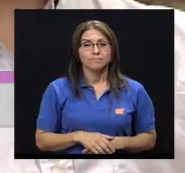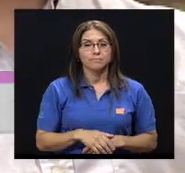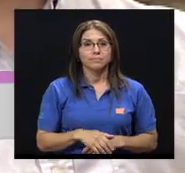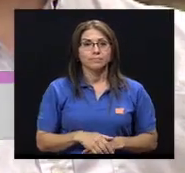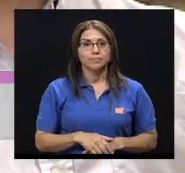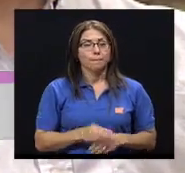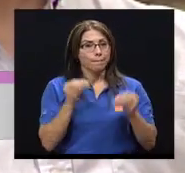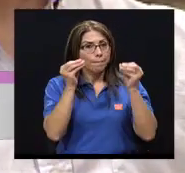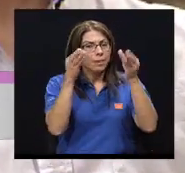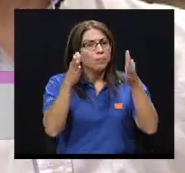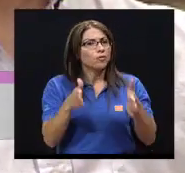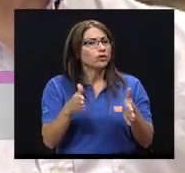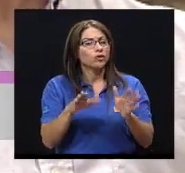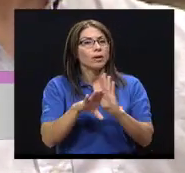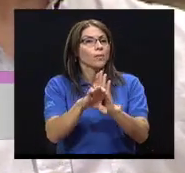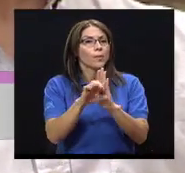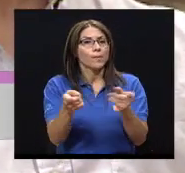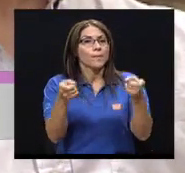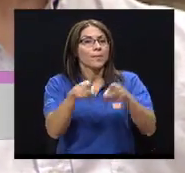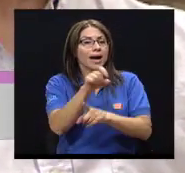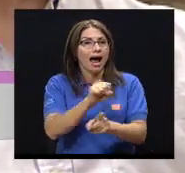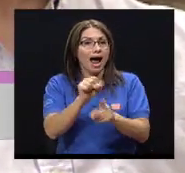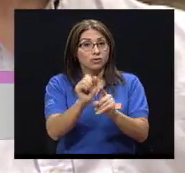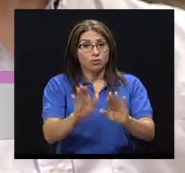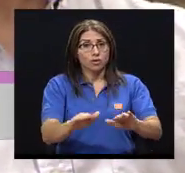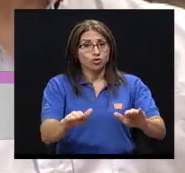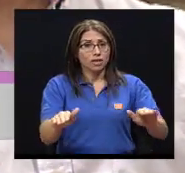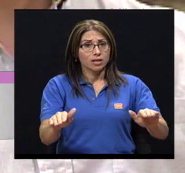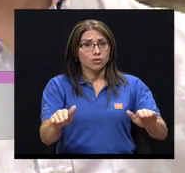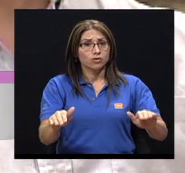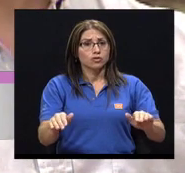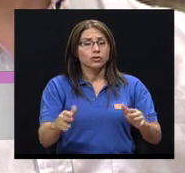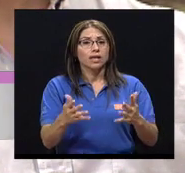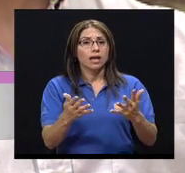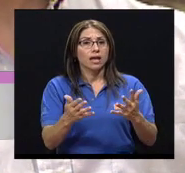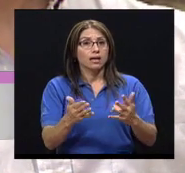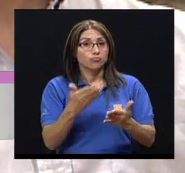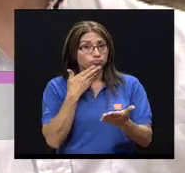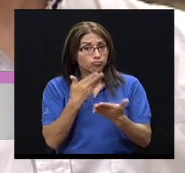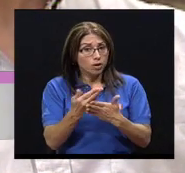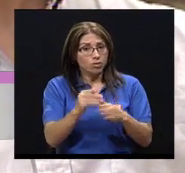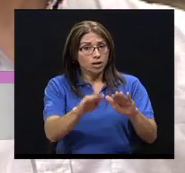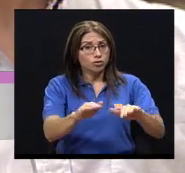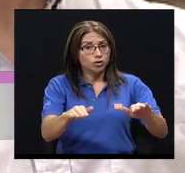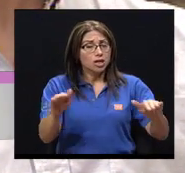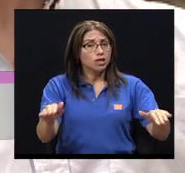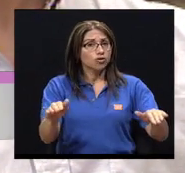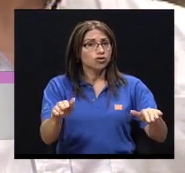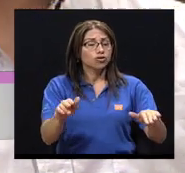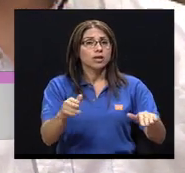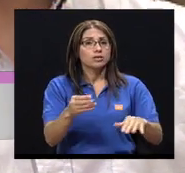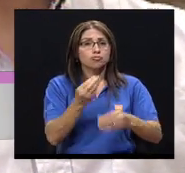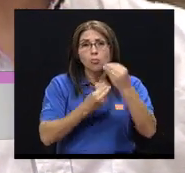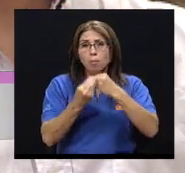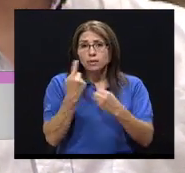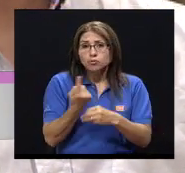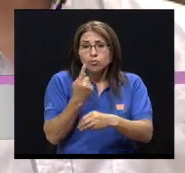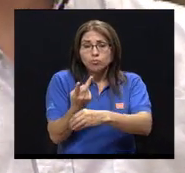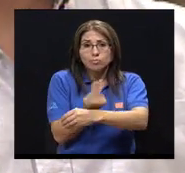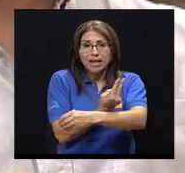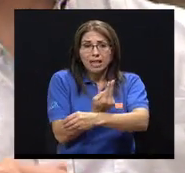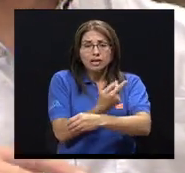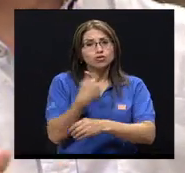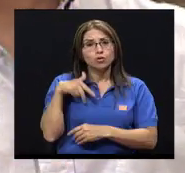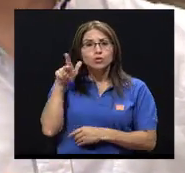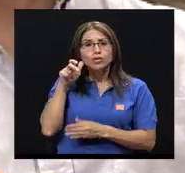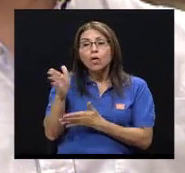Profesora, en el caso de los niños, ¿es recomendable que sean vegetarianos? ¿Has escuchado casos que los padres